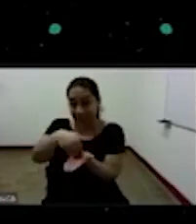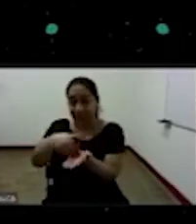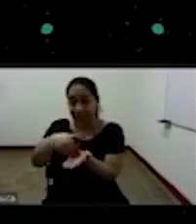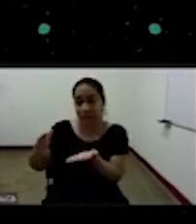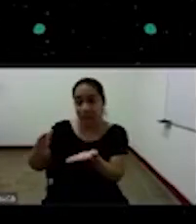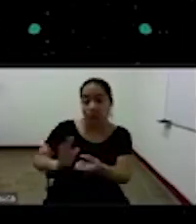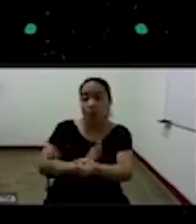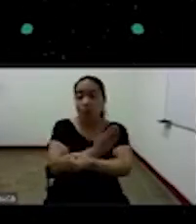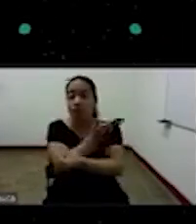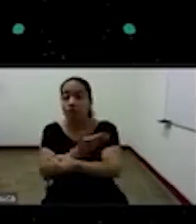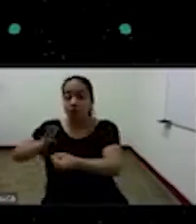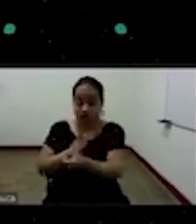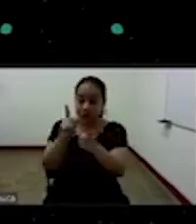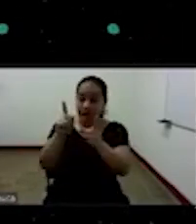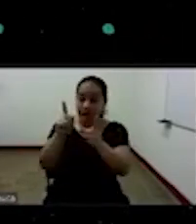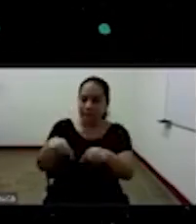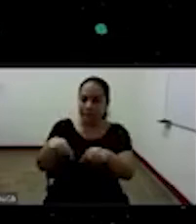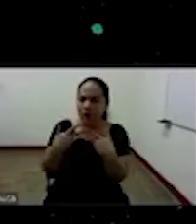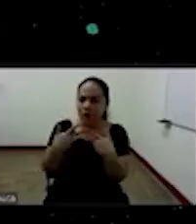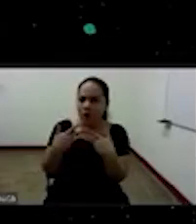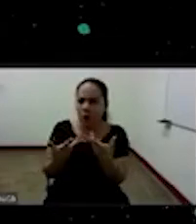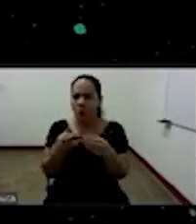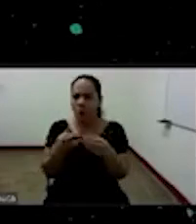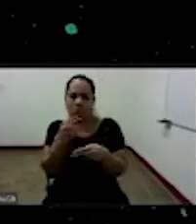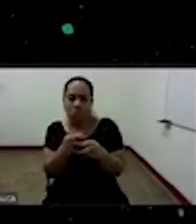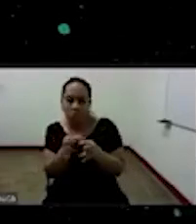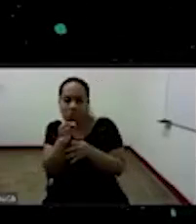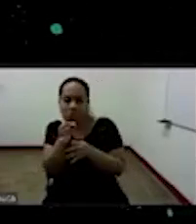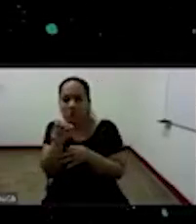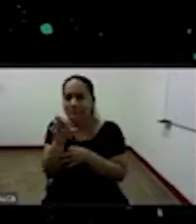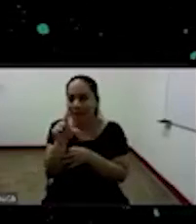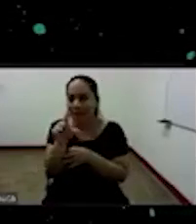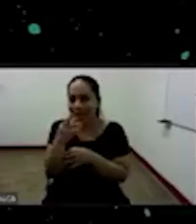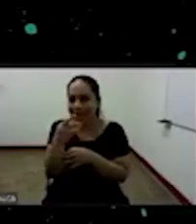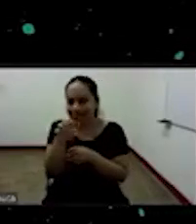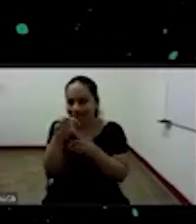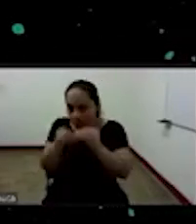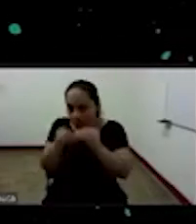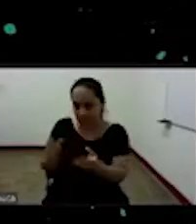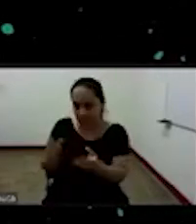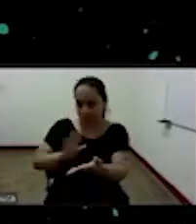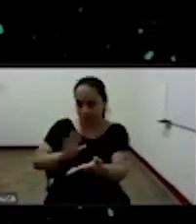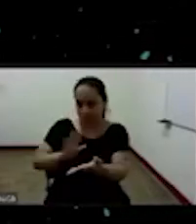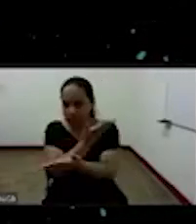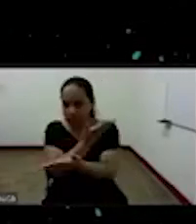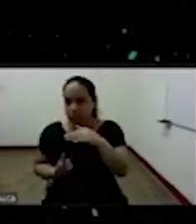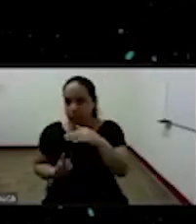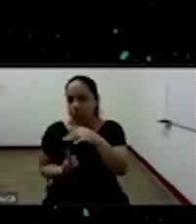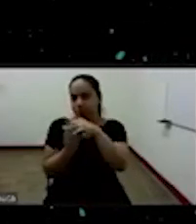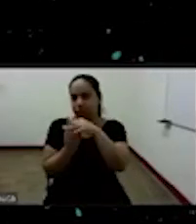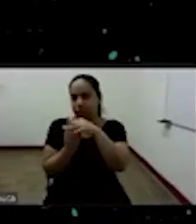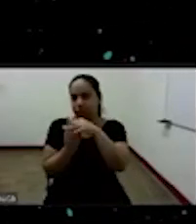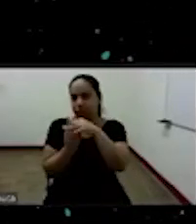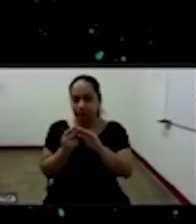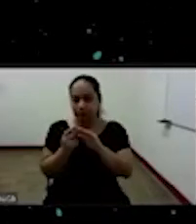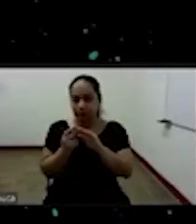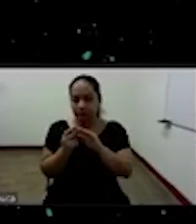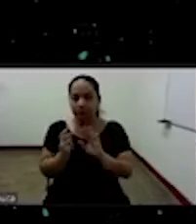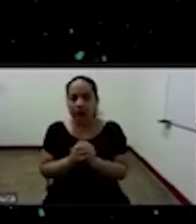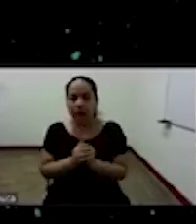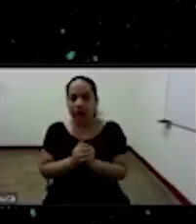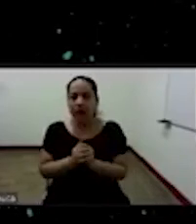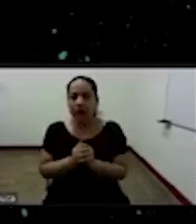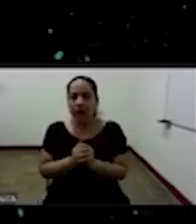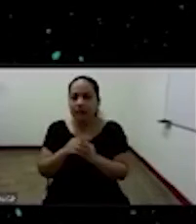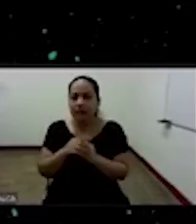a partir del palenque que hay una serie de ritmo música que se